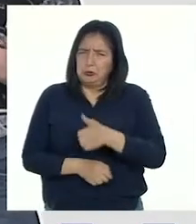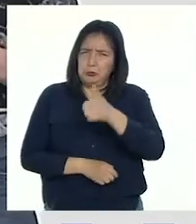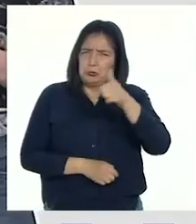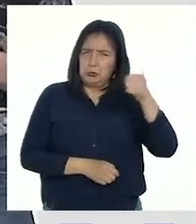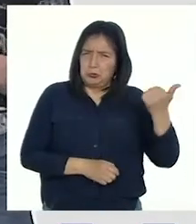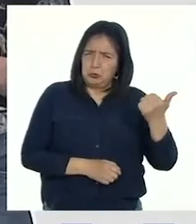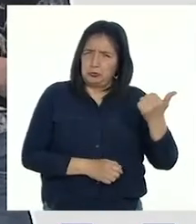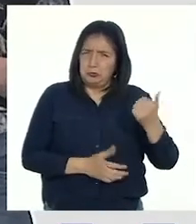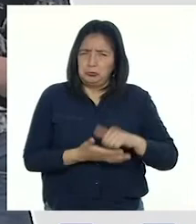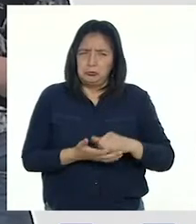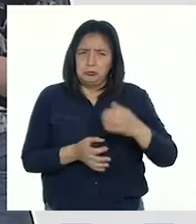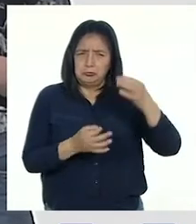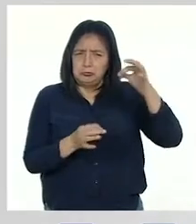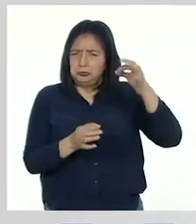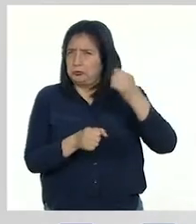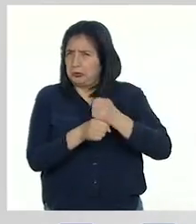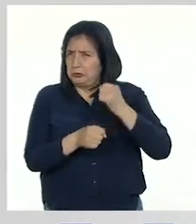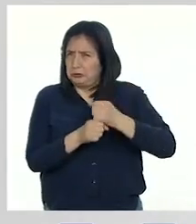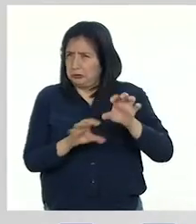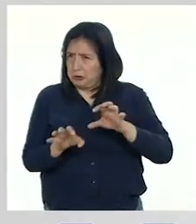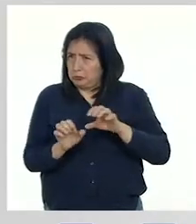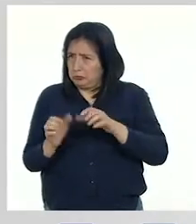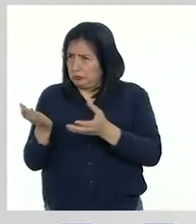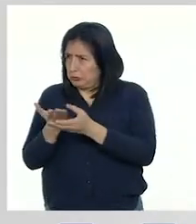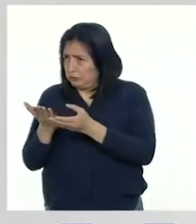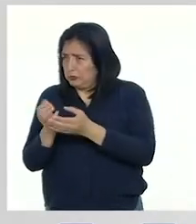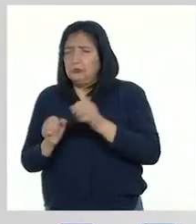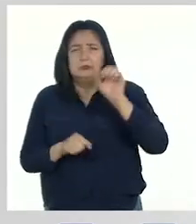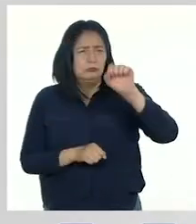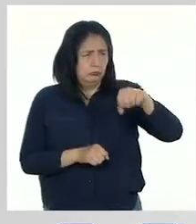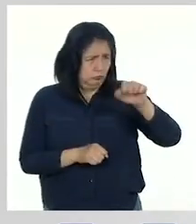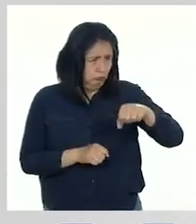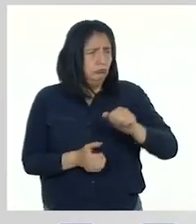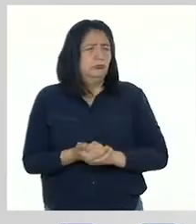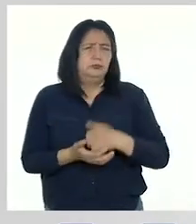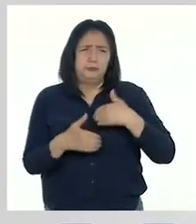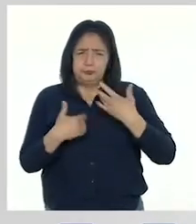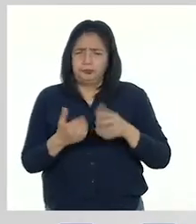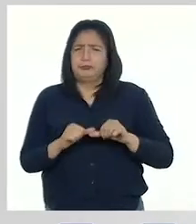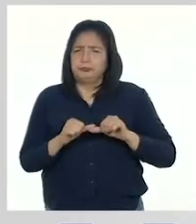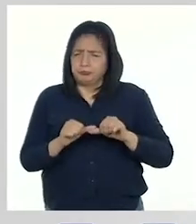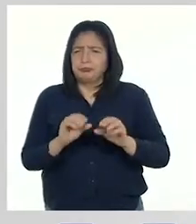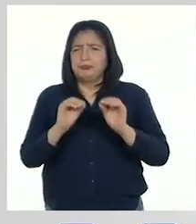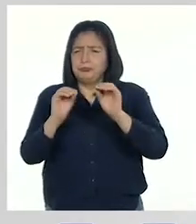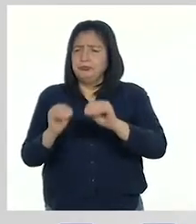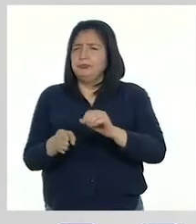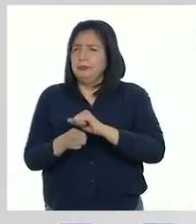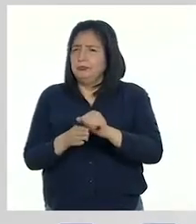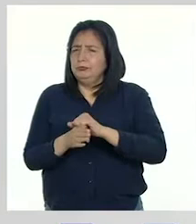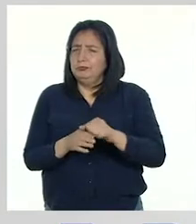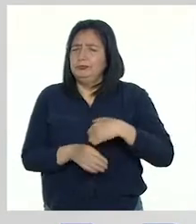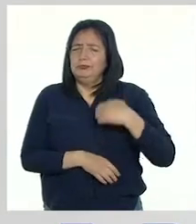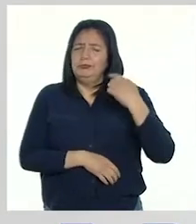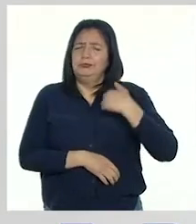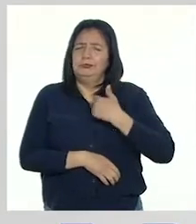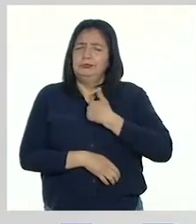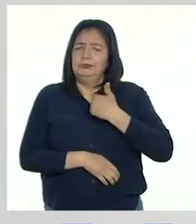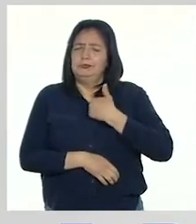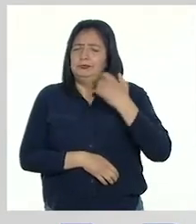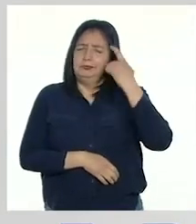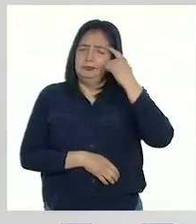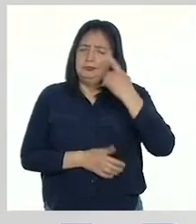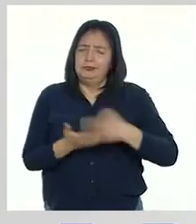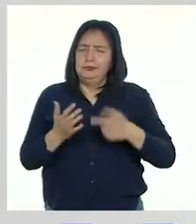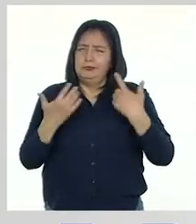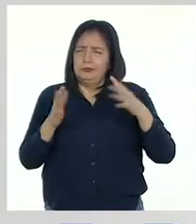otros productos que tenemos en el portafolio? Por supuesto. La idea es poder seguir aplicando la autoreflexión en aquellos